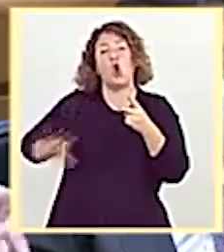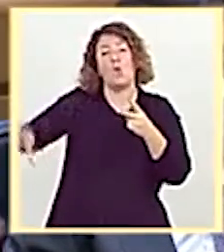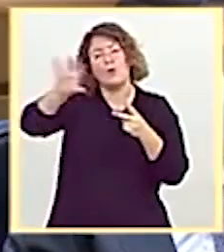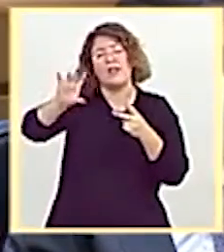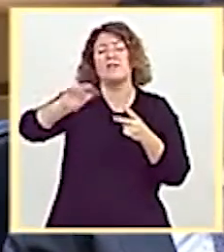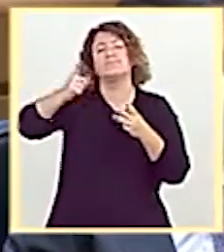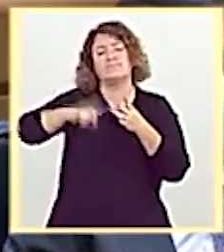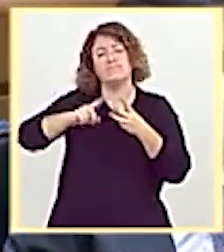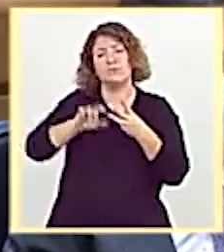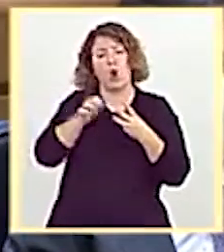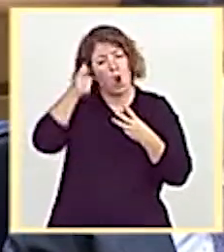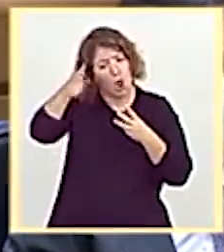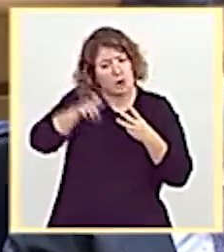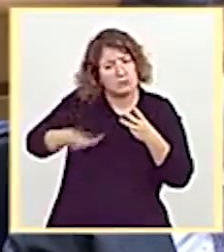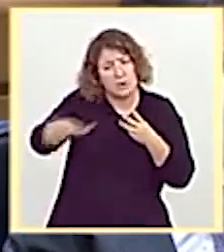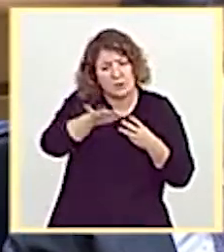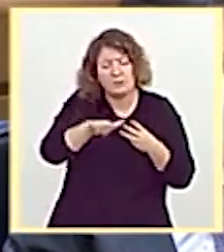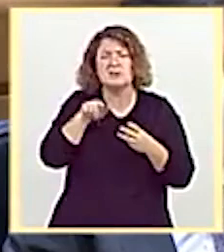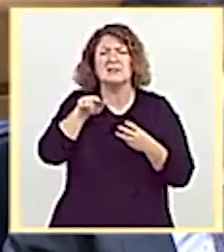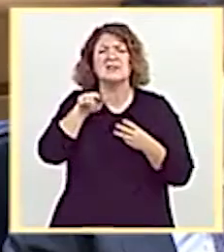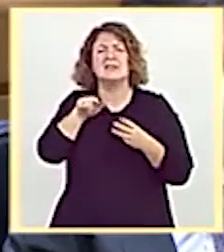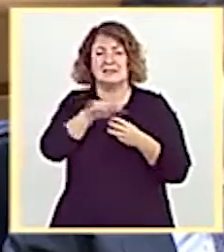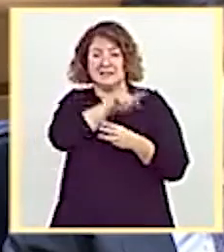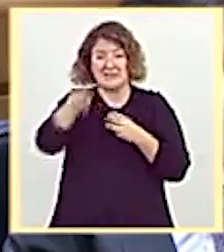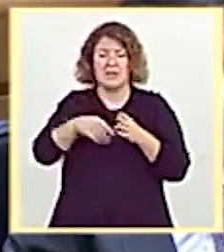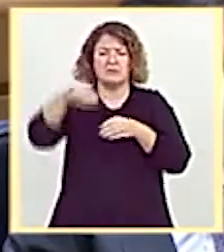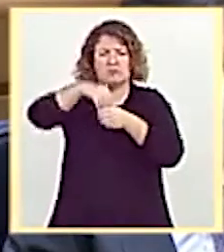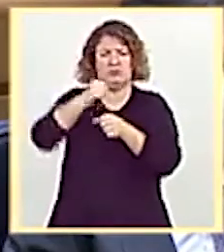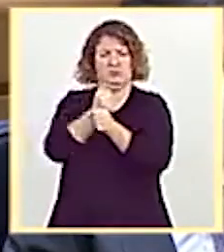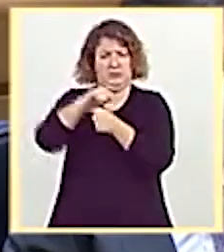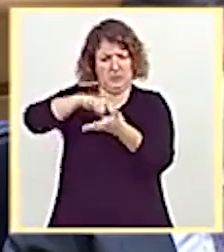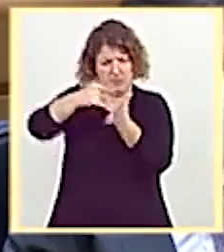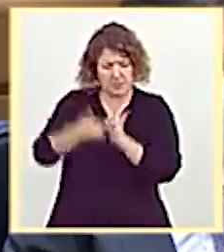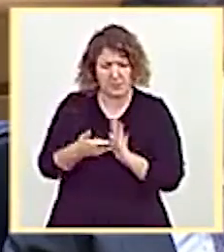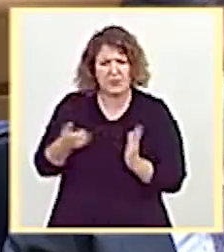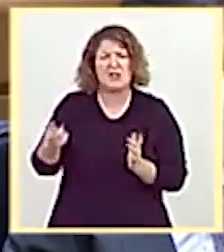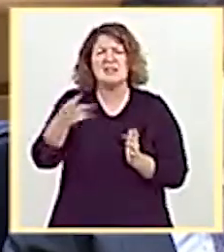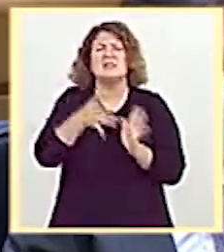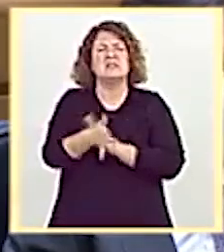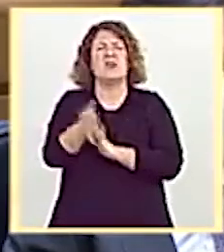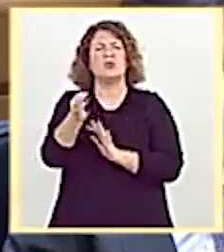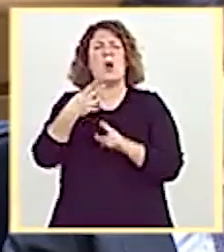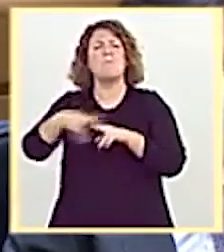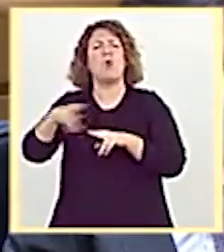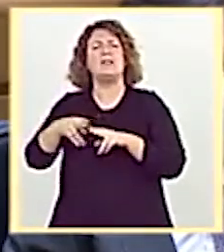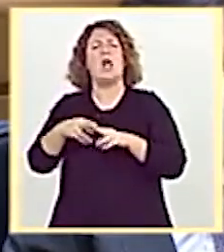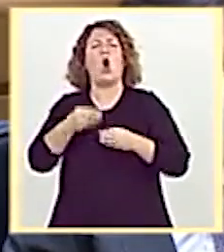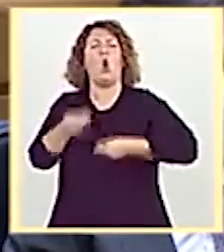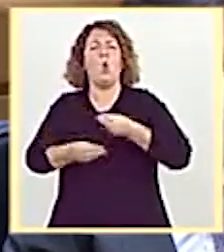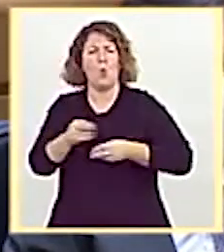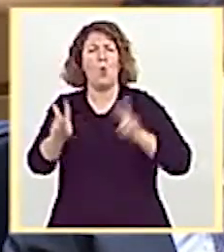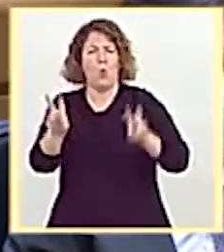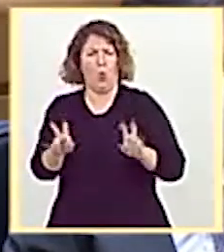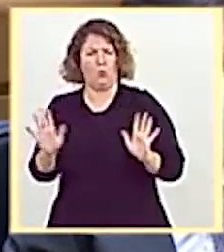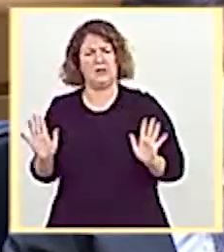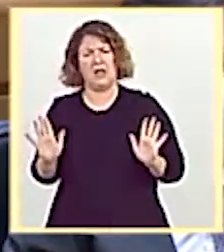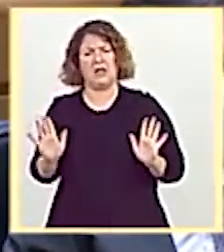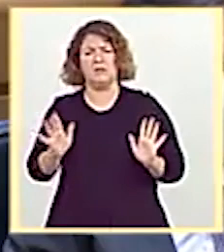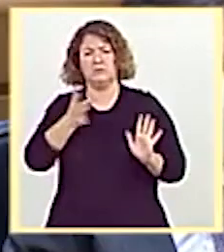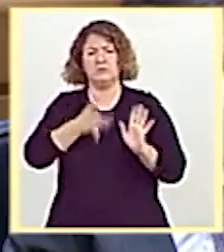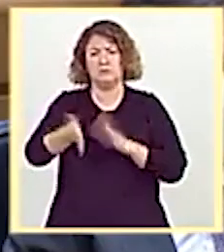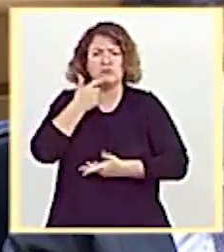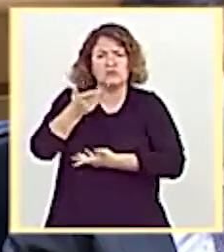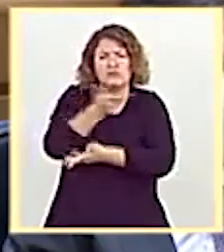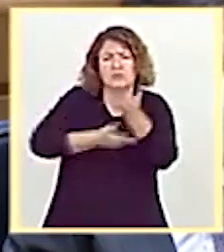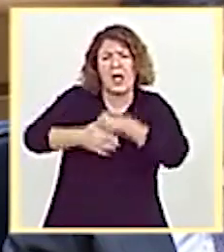política útil, que es la que necesita este país. Un ejemplo de acuerdo de cooperación de unidad entre las Administraciones con